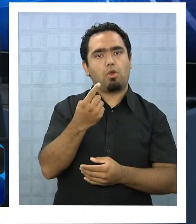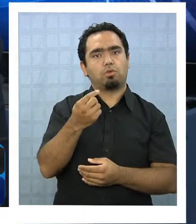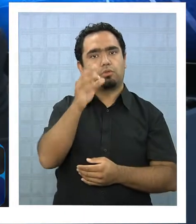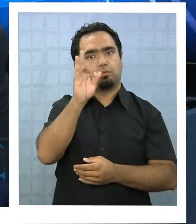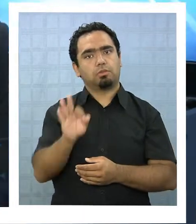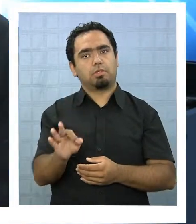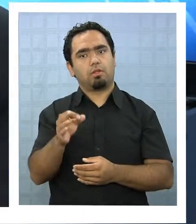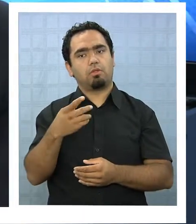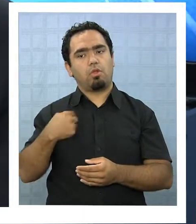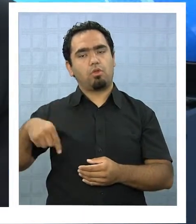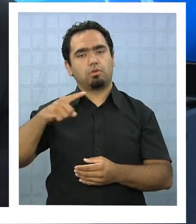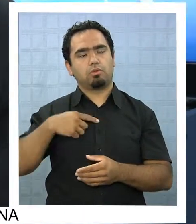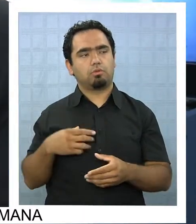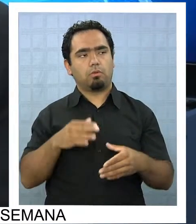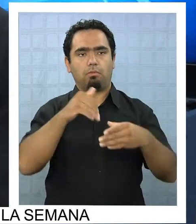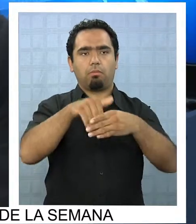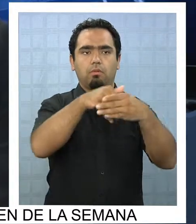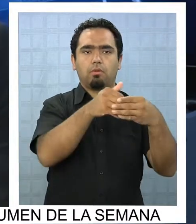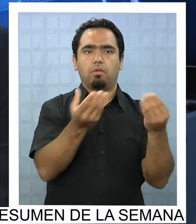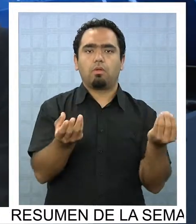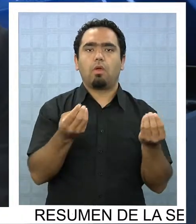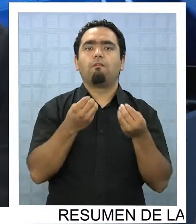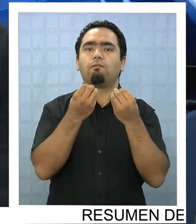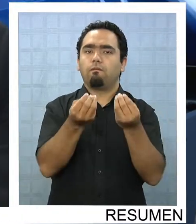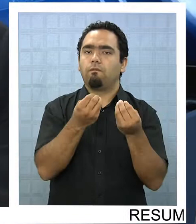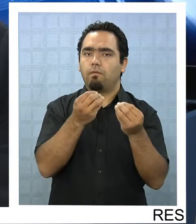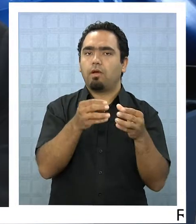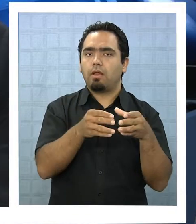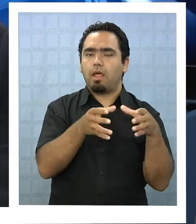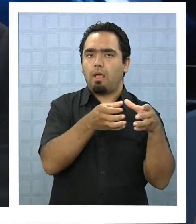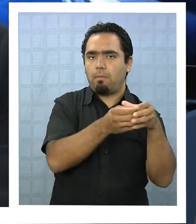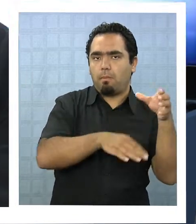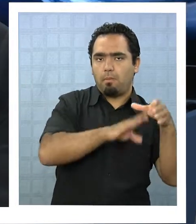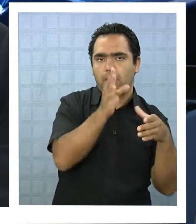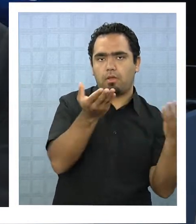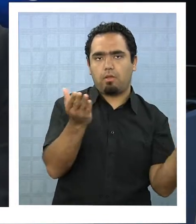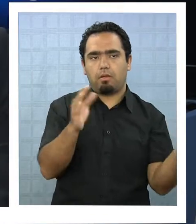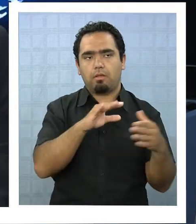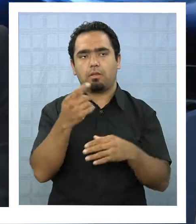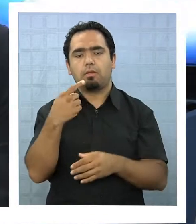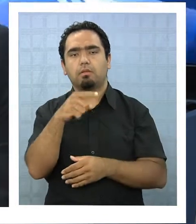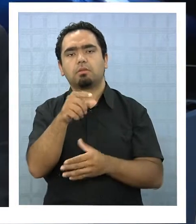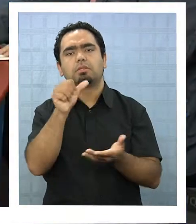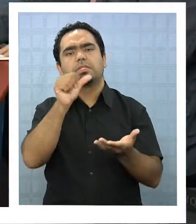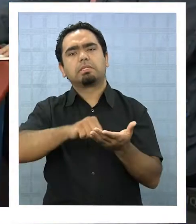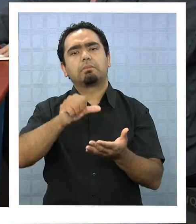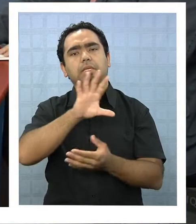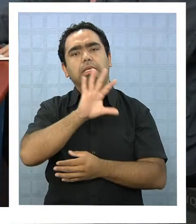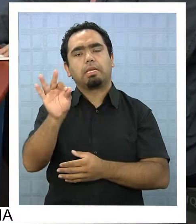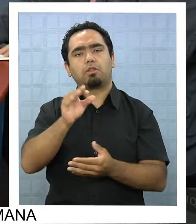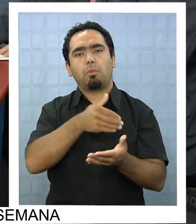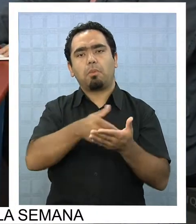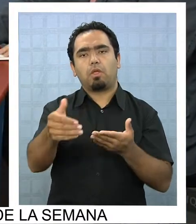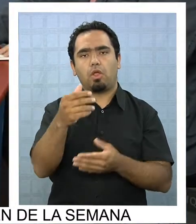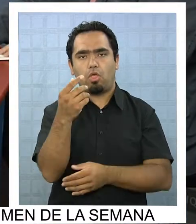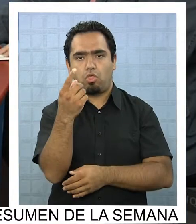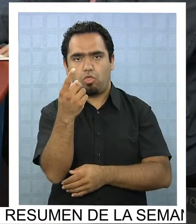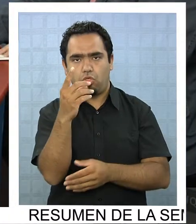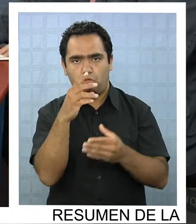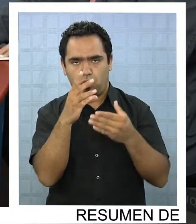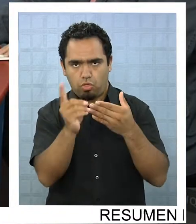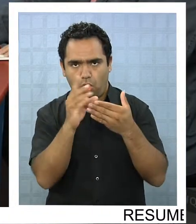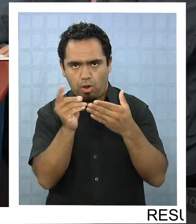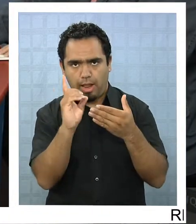una buena mayoría la educación pública gratuita cuesta 6.500 millones de dólares la reforma tributaria quiere